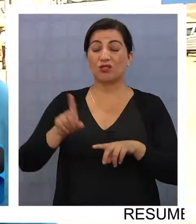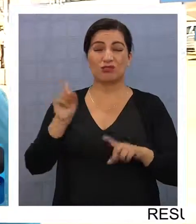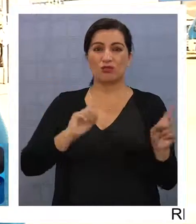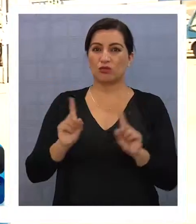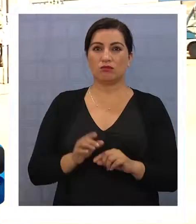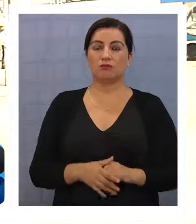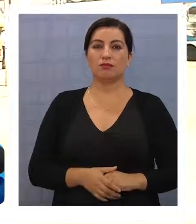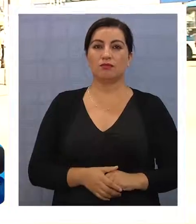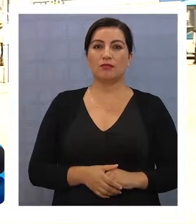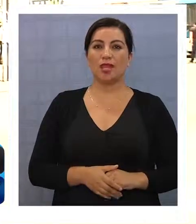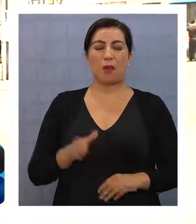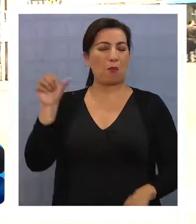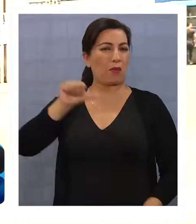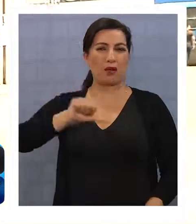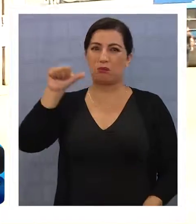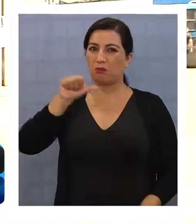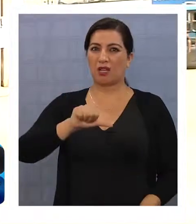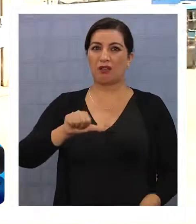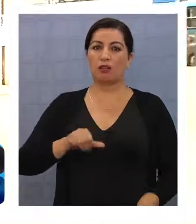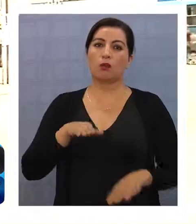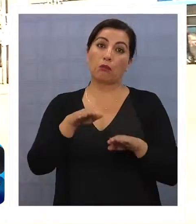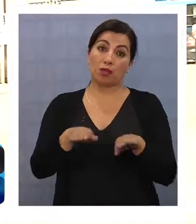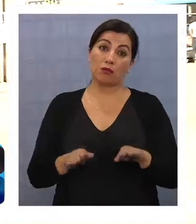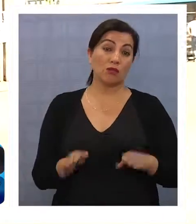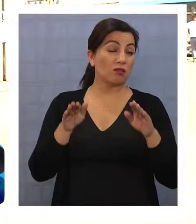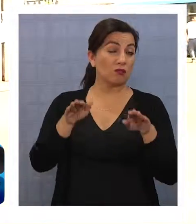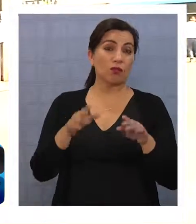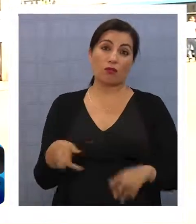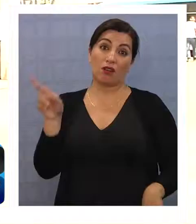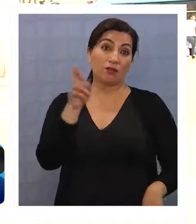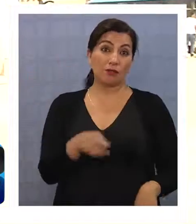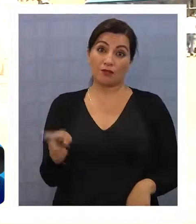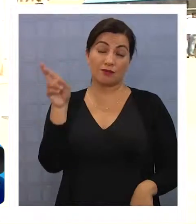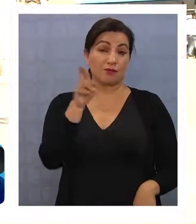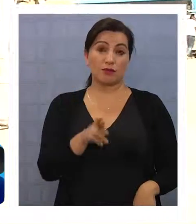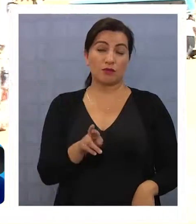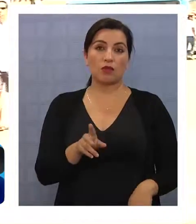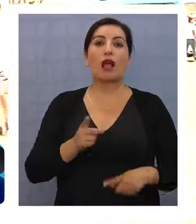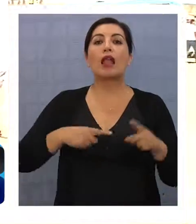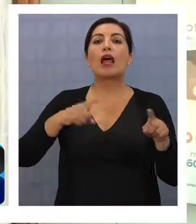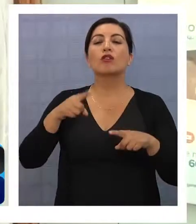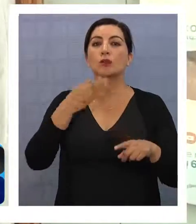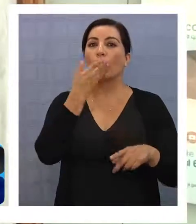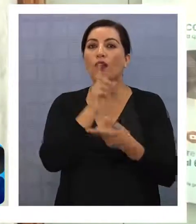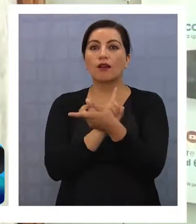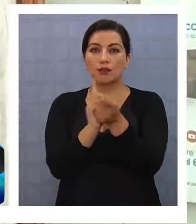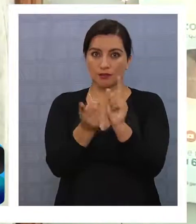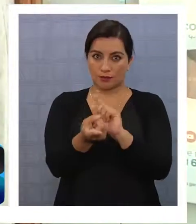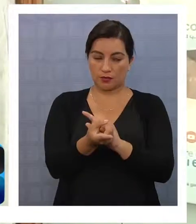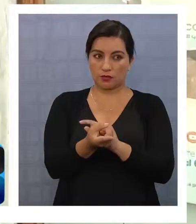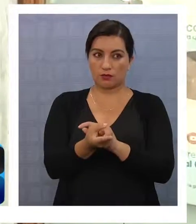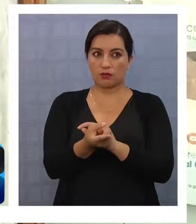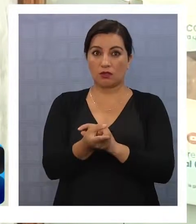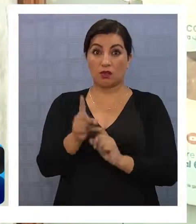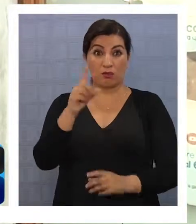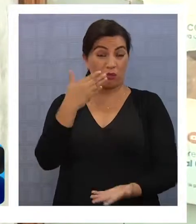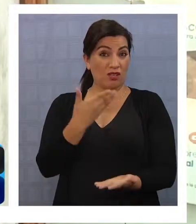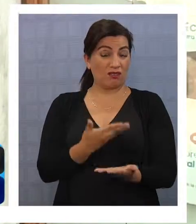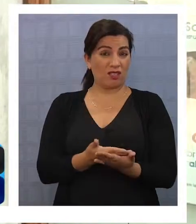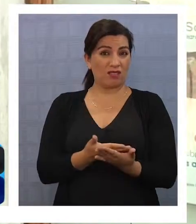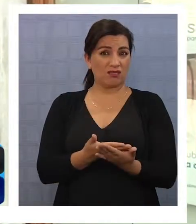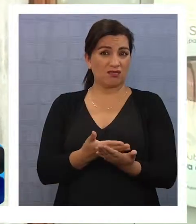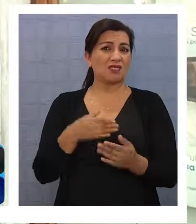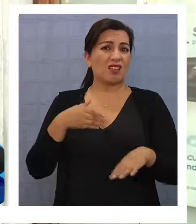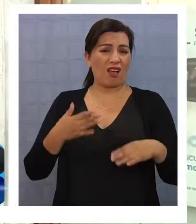Mala, mala alternativa, es lo mismo, más de lo mismo. No, no, las cosas tienen que ir cambiando. No sería primera vez, Mauricio ya ha